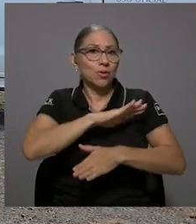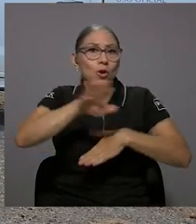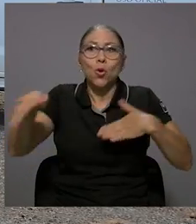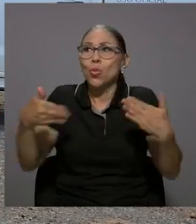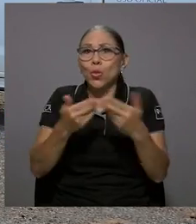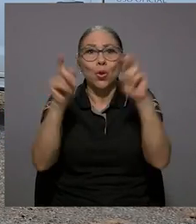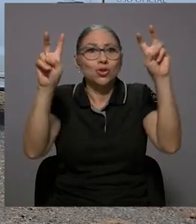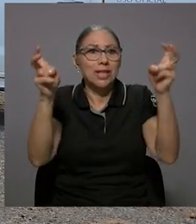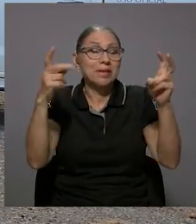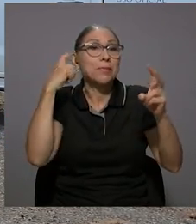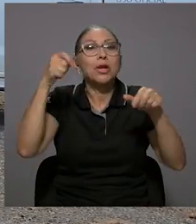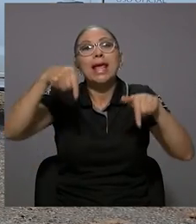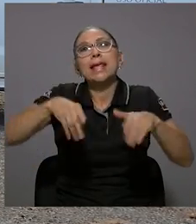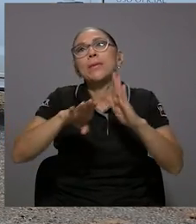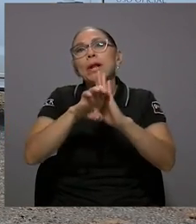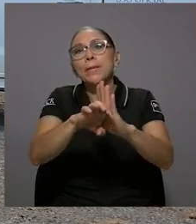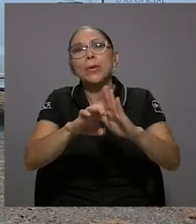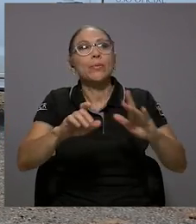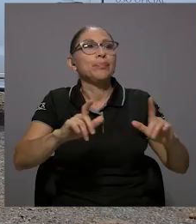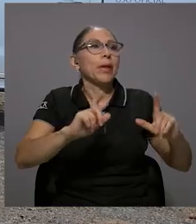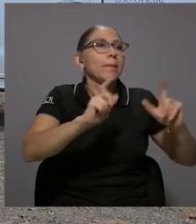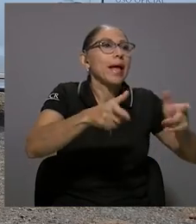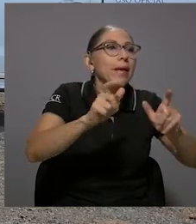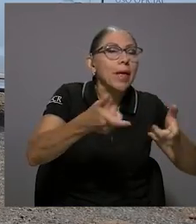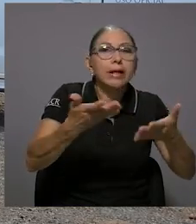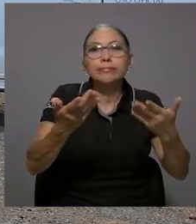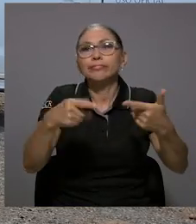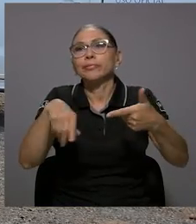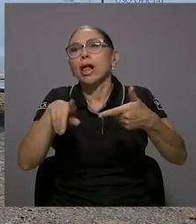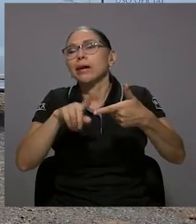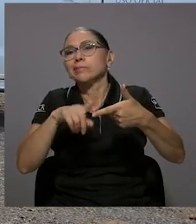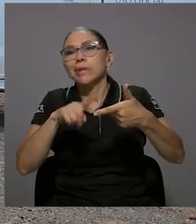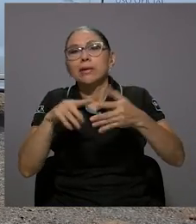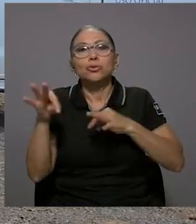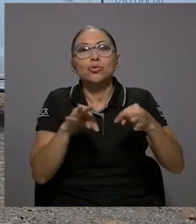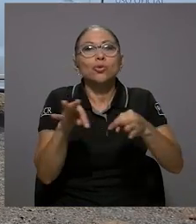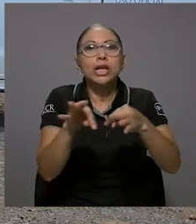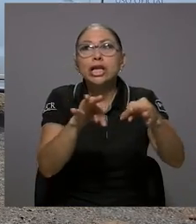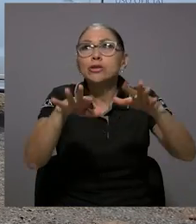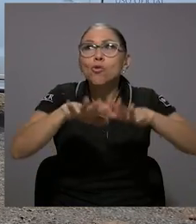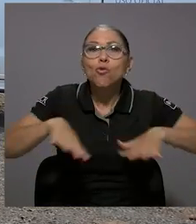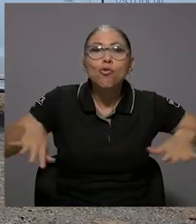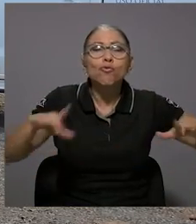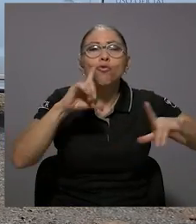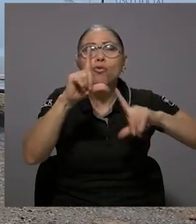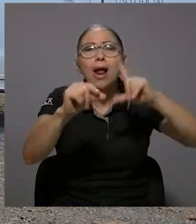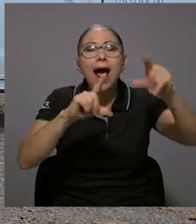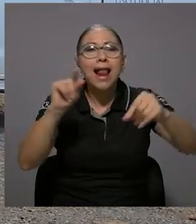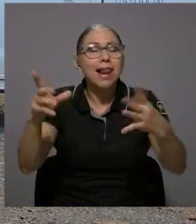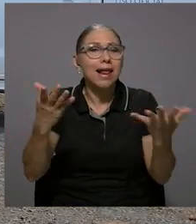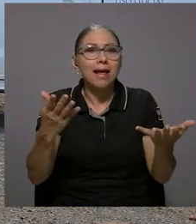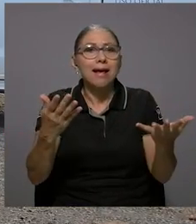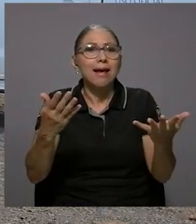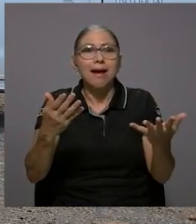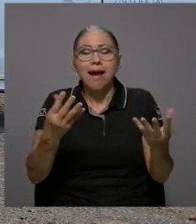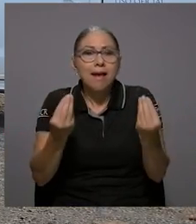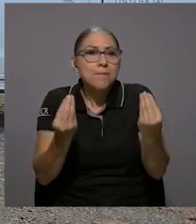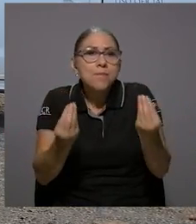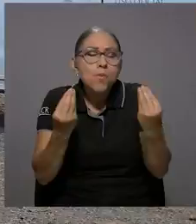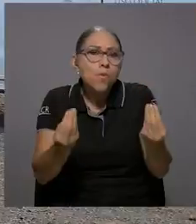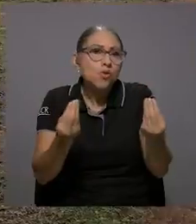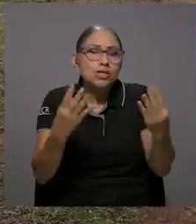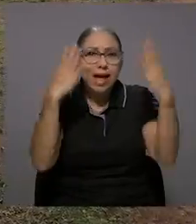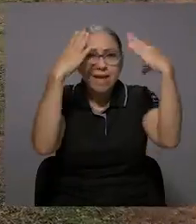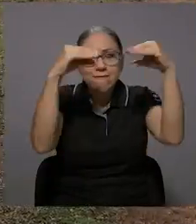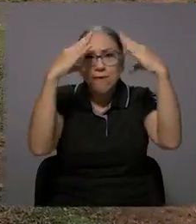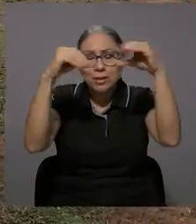universidades a hacer las tesis aquí y nos ayuden a todos los temas, porque aquí está el tema de los desechos sólidos, está el